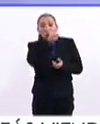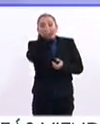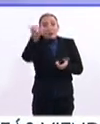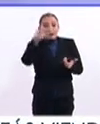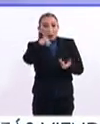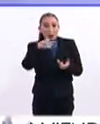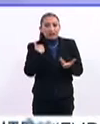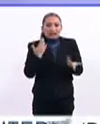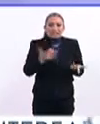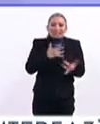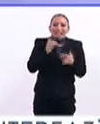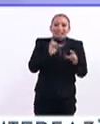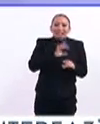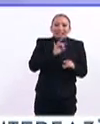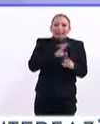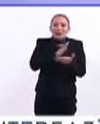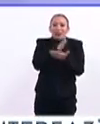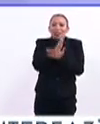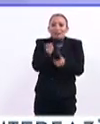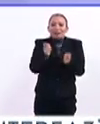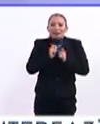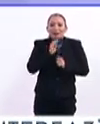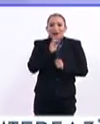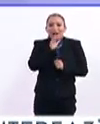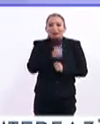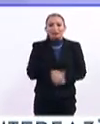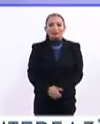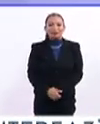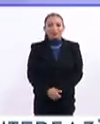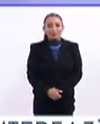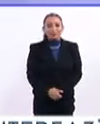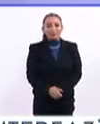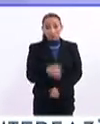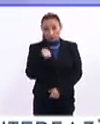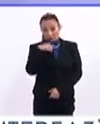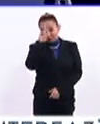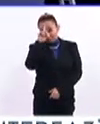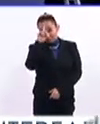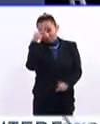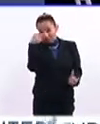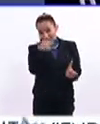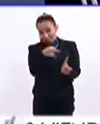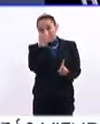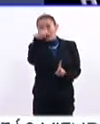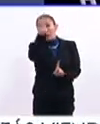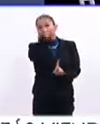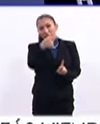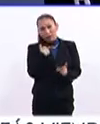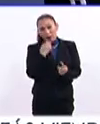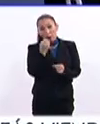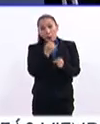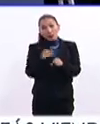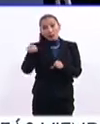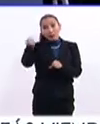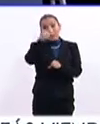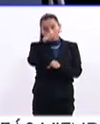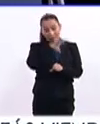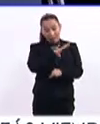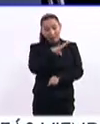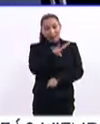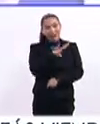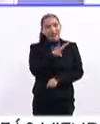cualquier tipo que no se hayan animado a optar por una de estas oportunidades. Pues, mi consejo principal es que las oportunidades en nuestro país